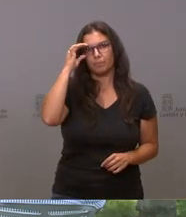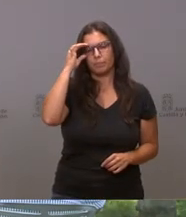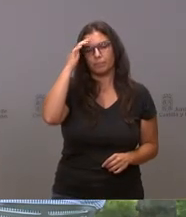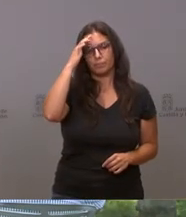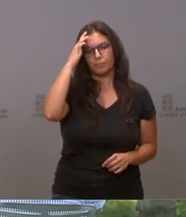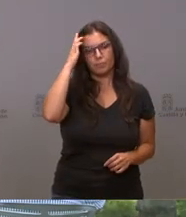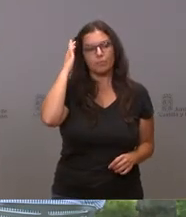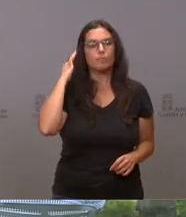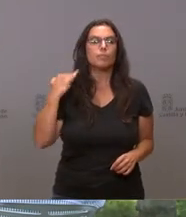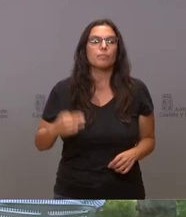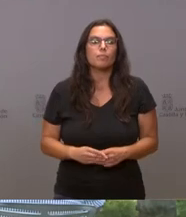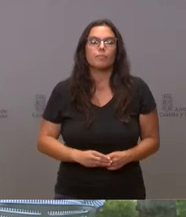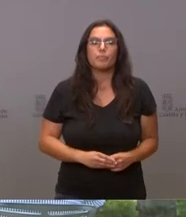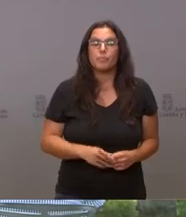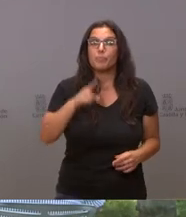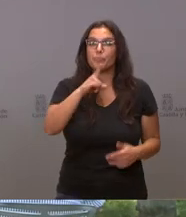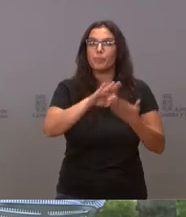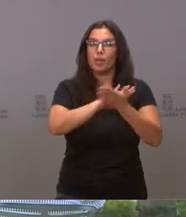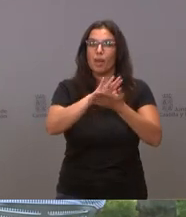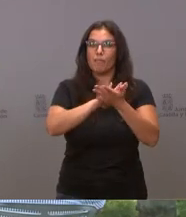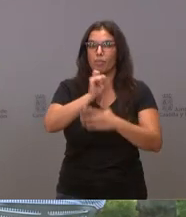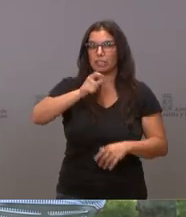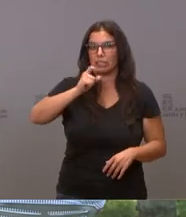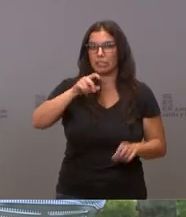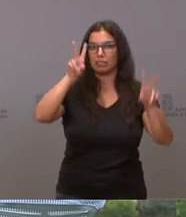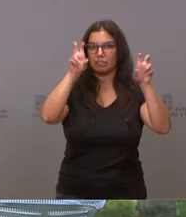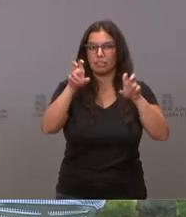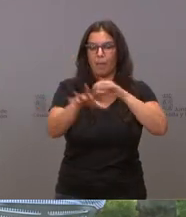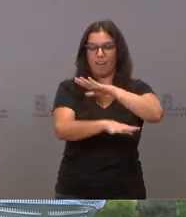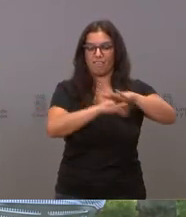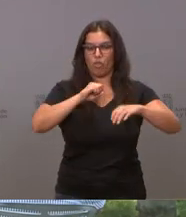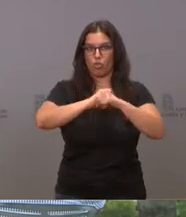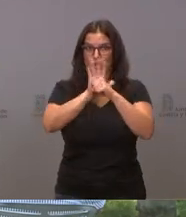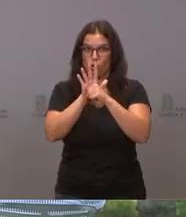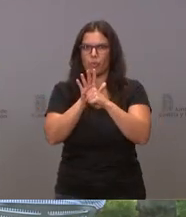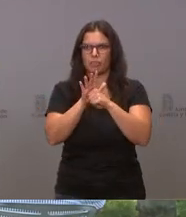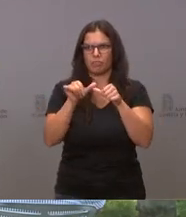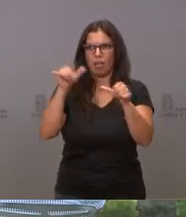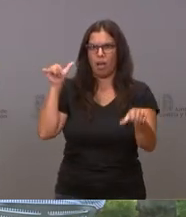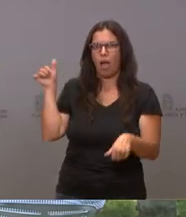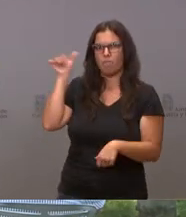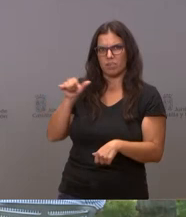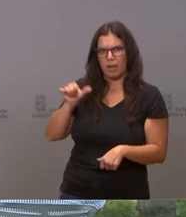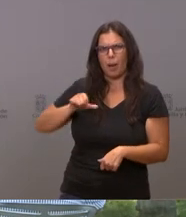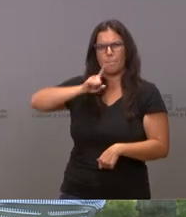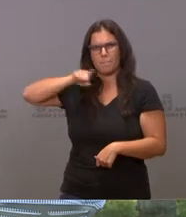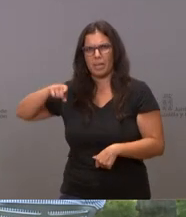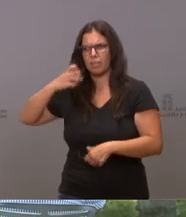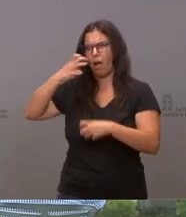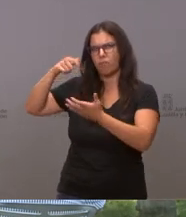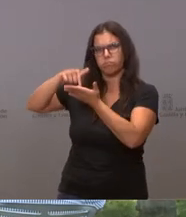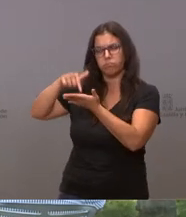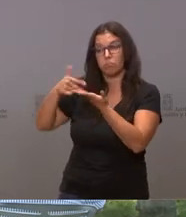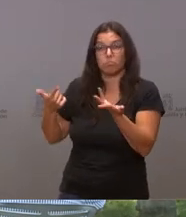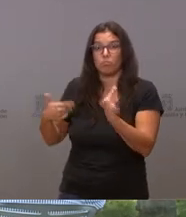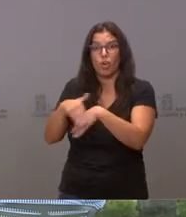Ha hablado varias veces del fondo COVID. Lleva semanas, incluso meses, reclamándolo, sin que el Gobierno de España